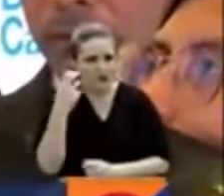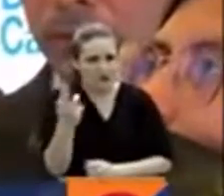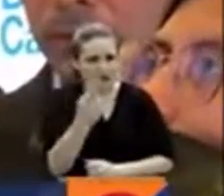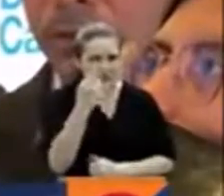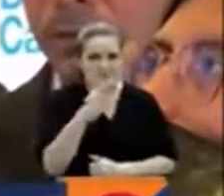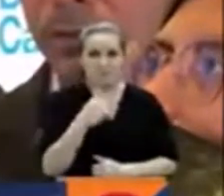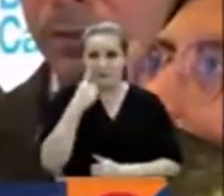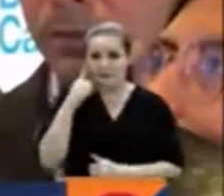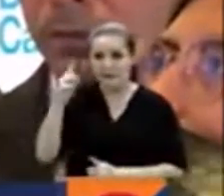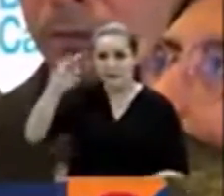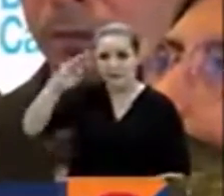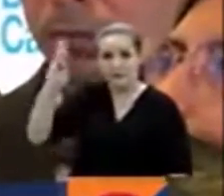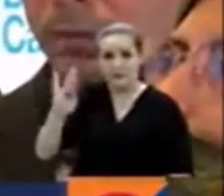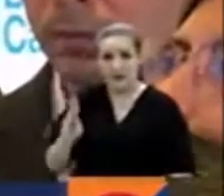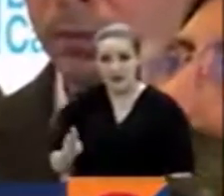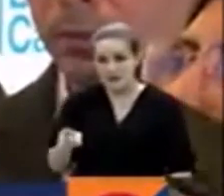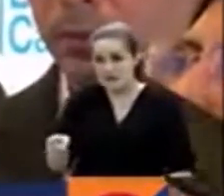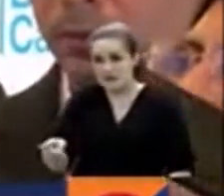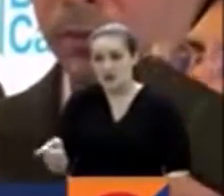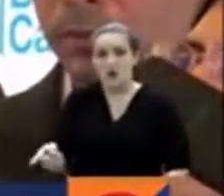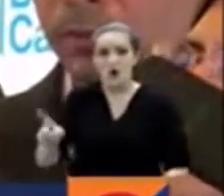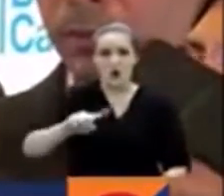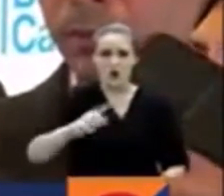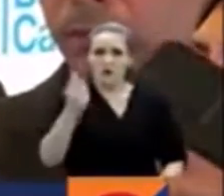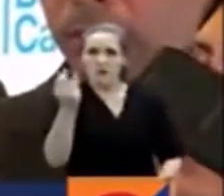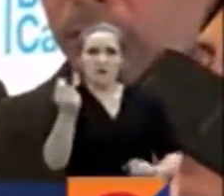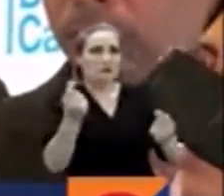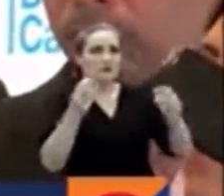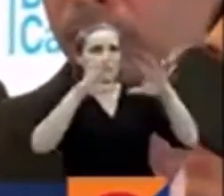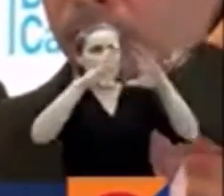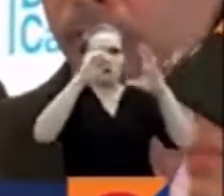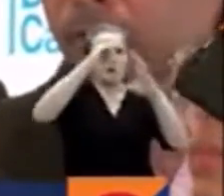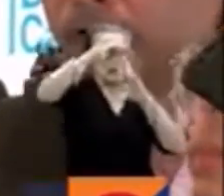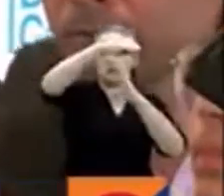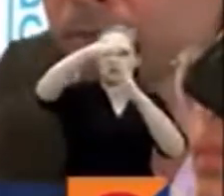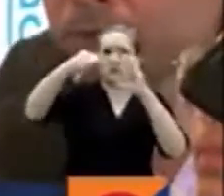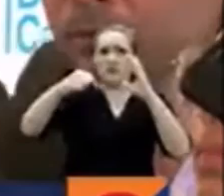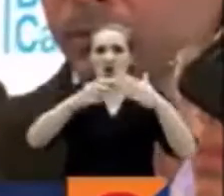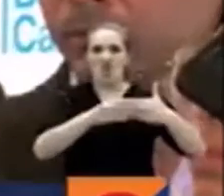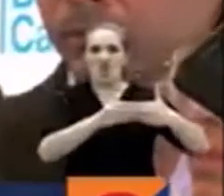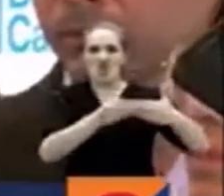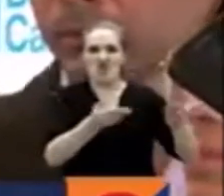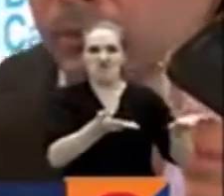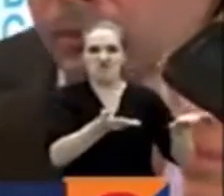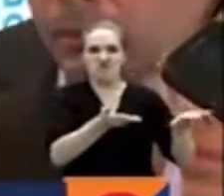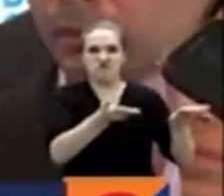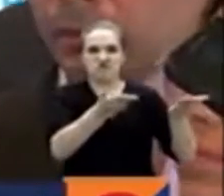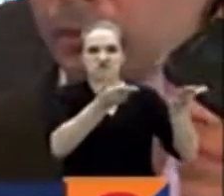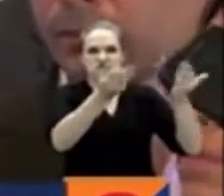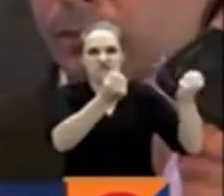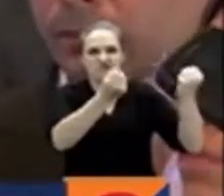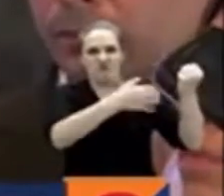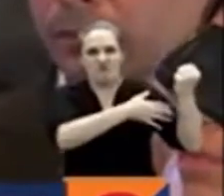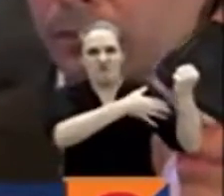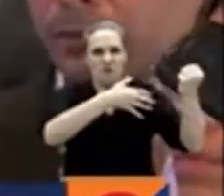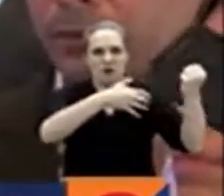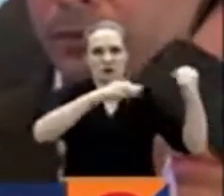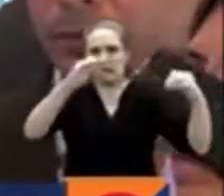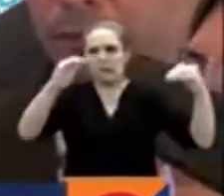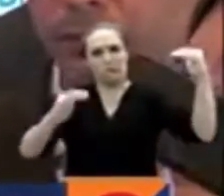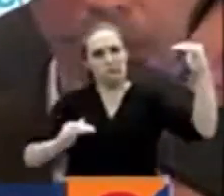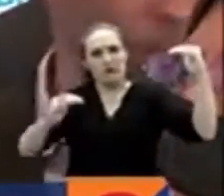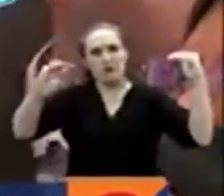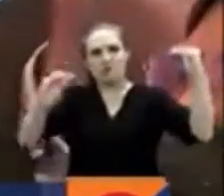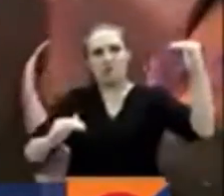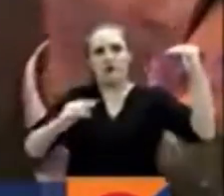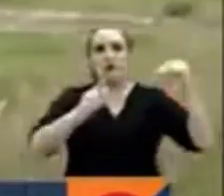Brasil, hay varias monedas latinoamericanas y muchas monedas del mundo, porque es un fortalecimiento del dólar a nivel mundial. Yo creo que el día de hoy no es un